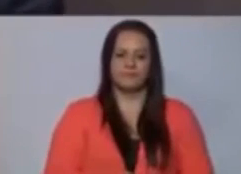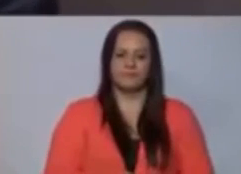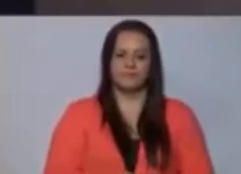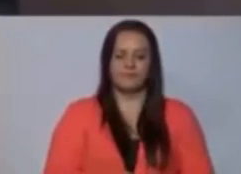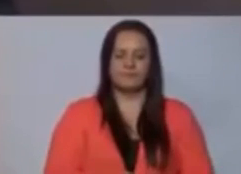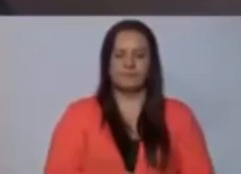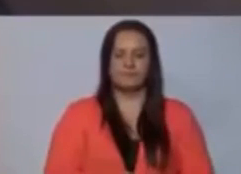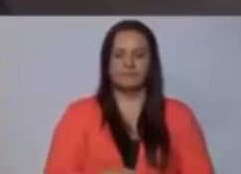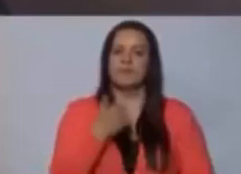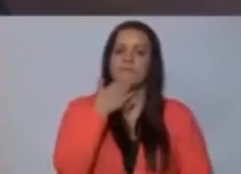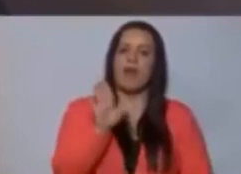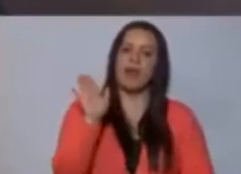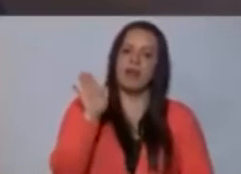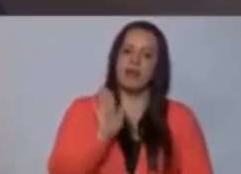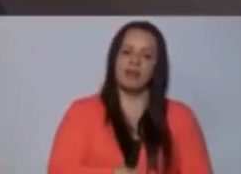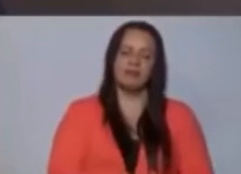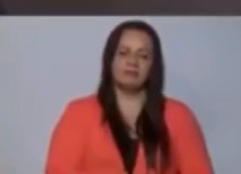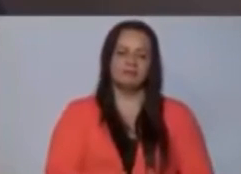Mal.